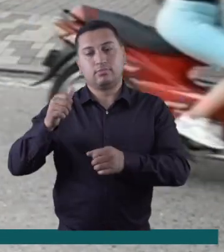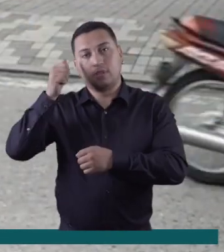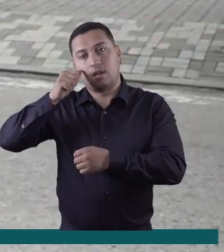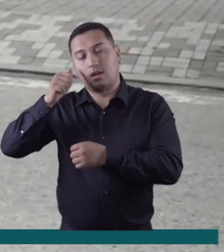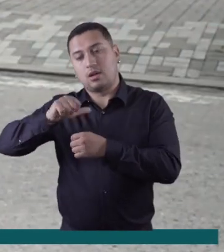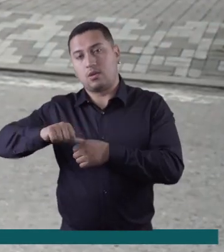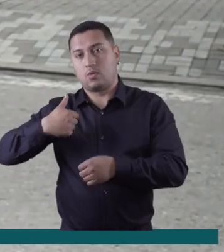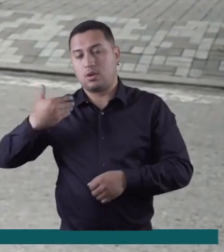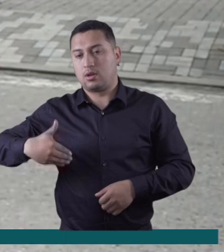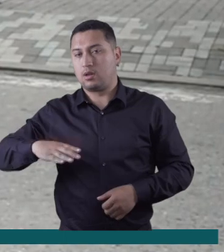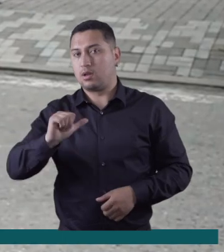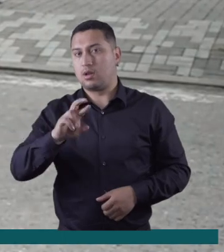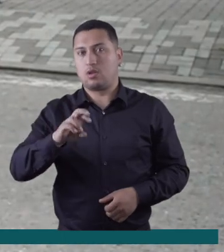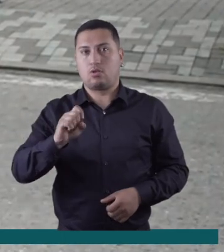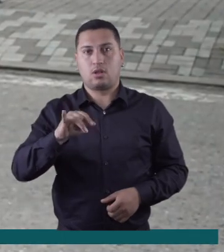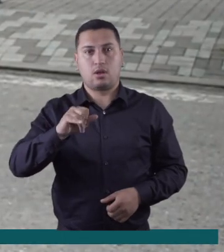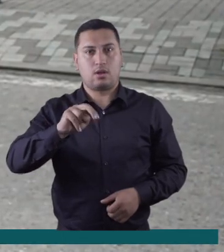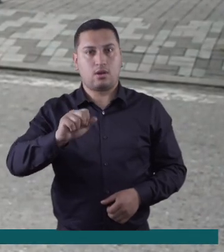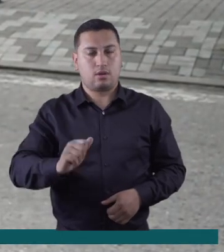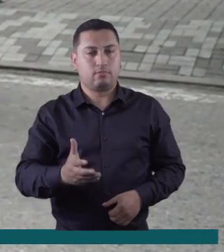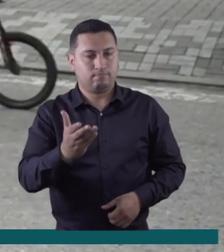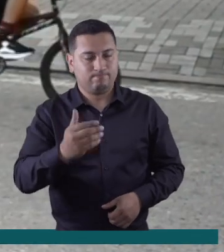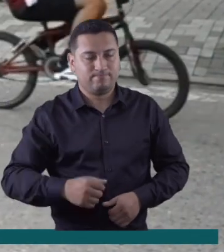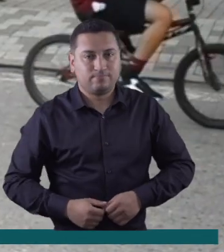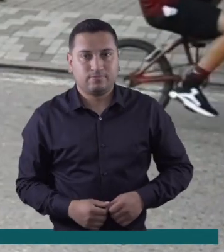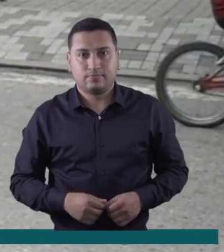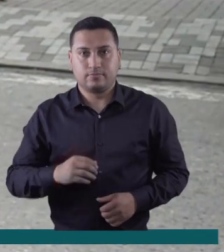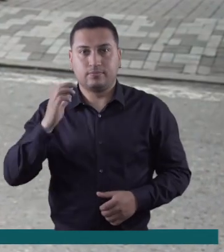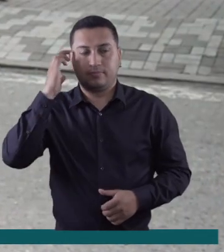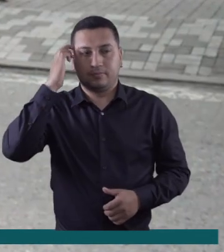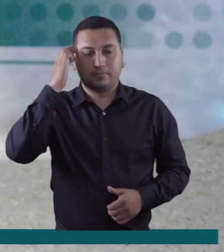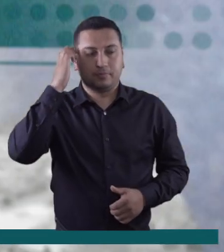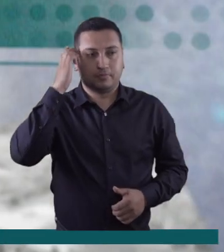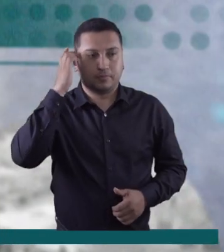Para Enlace 13, desde Arauca, informó Carolina Flores Cadena.